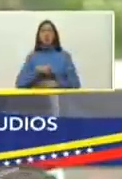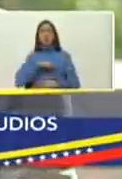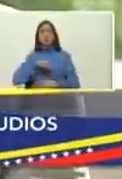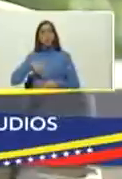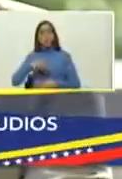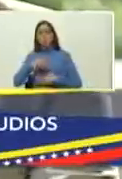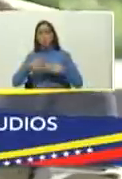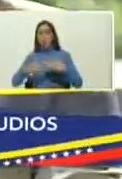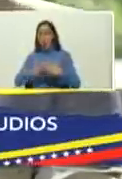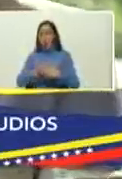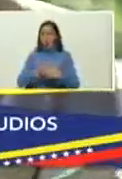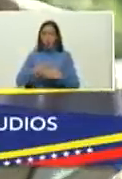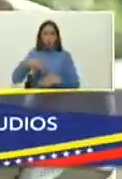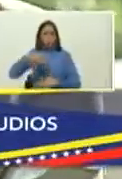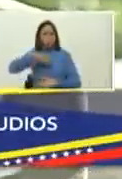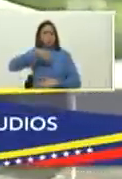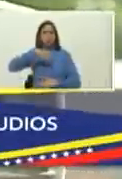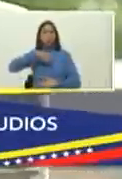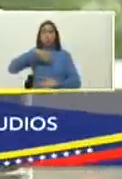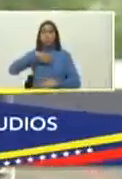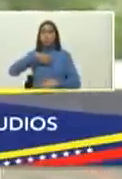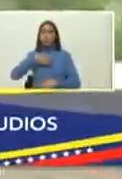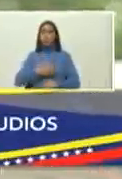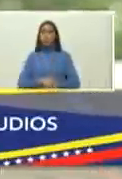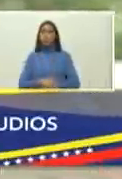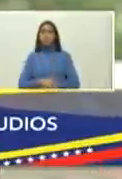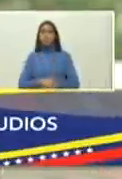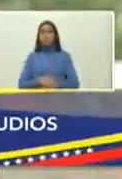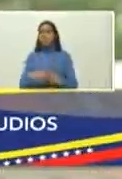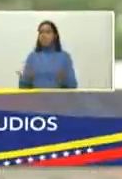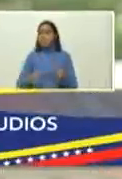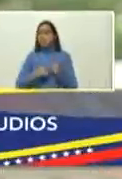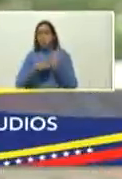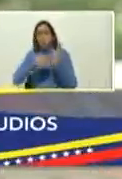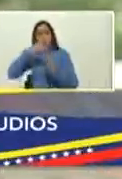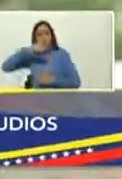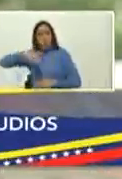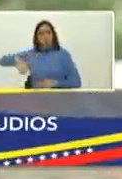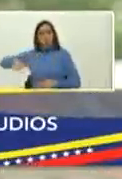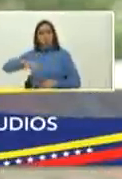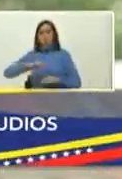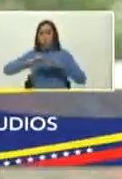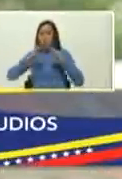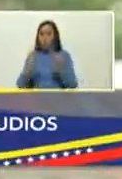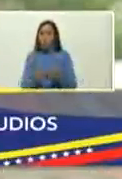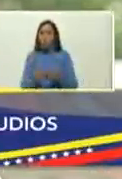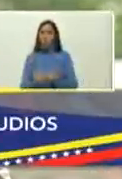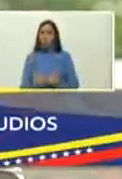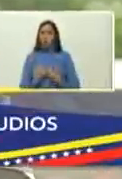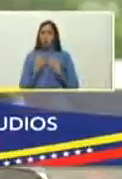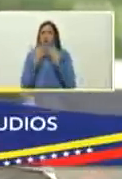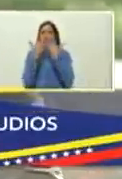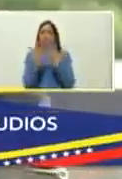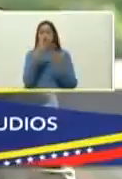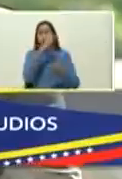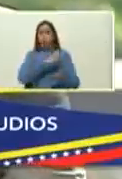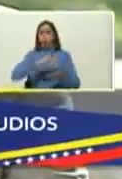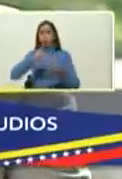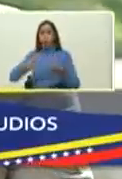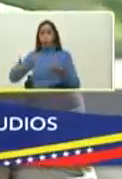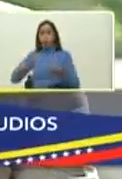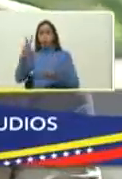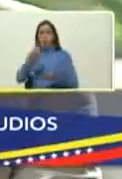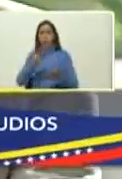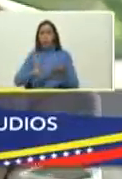aislar no han podido no podrán y ahí está pues el pueblo del mundo que se expresa en sus poetas en sus